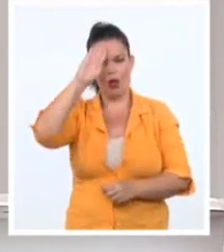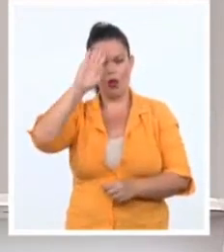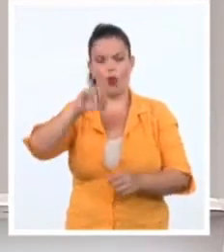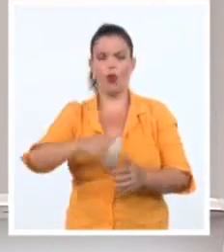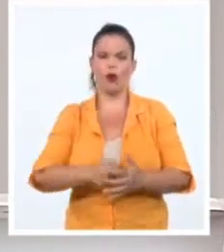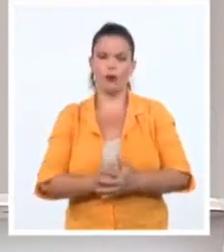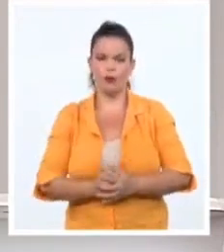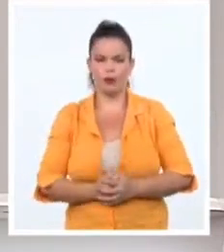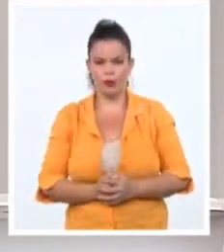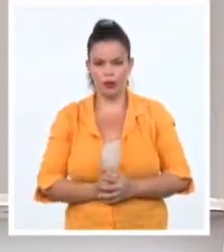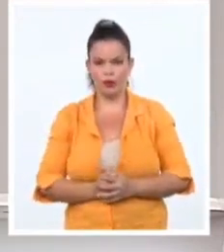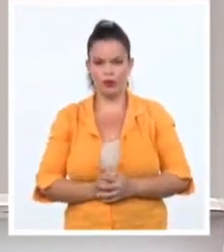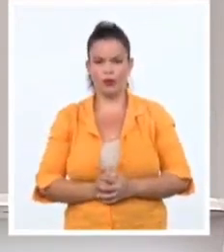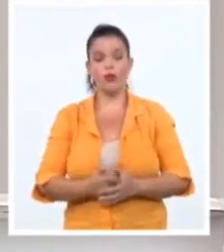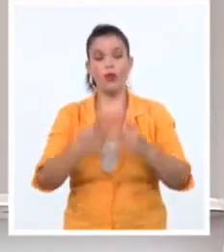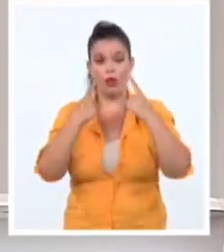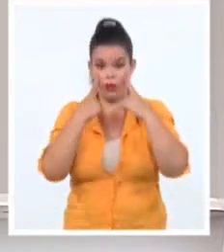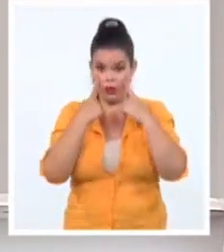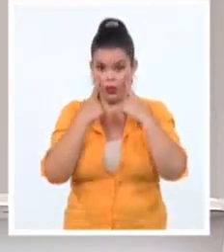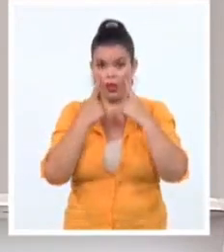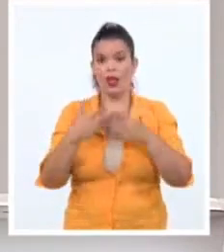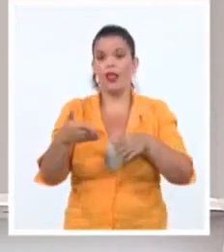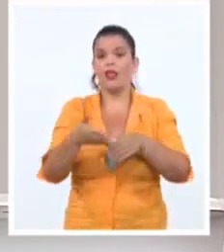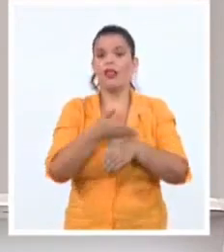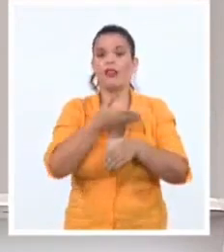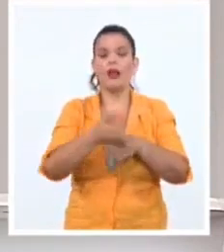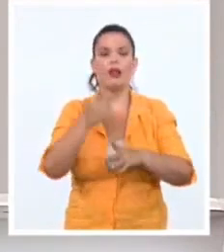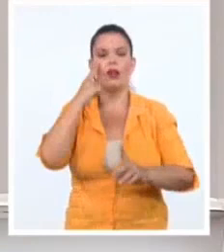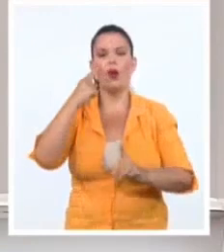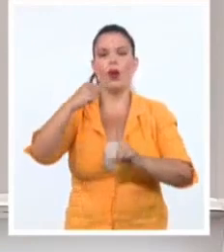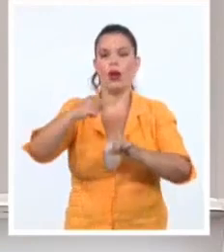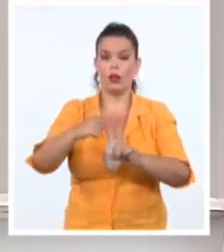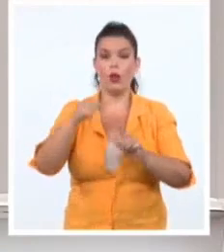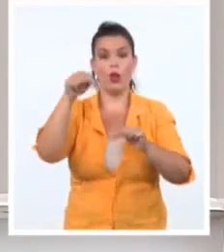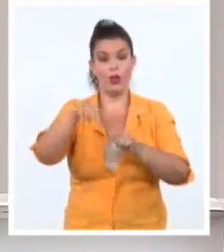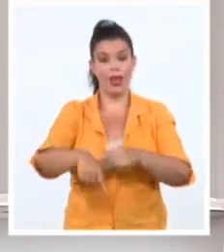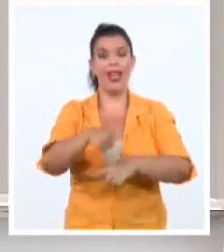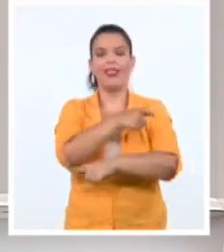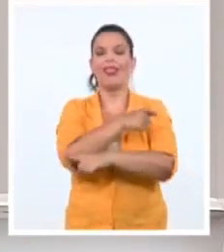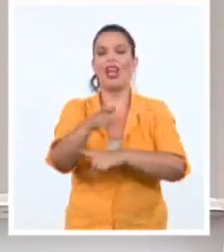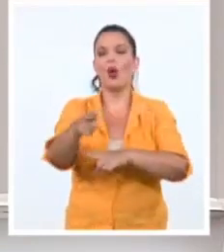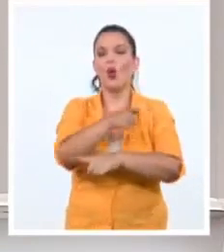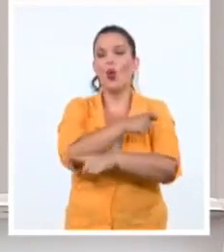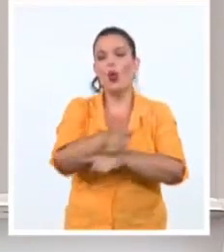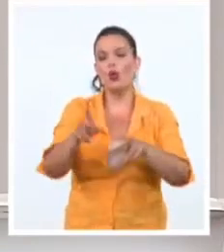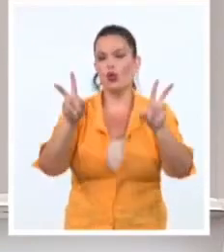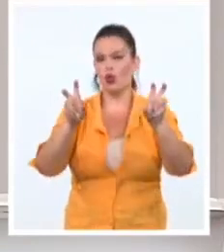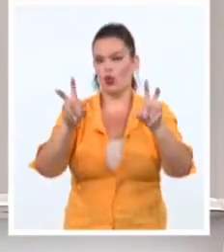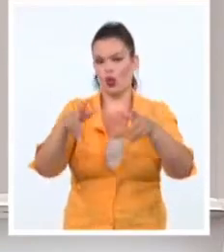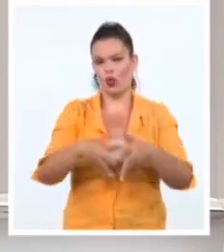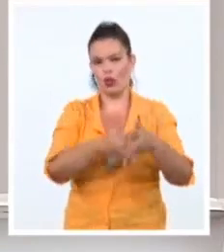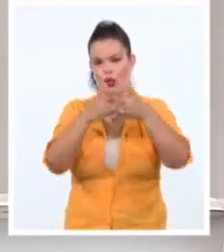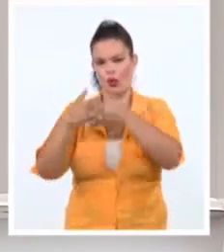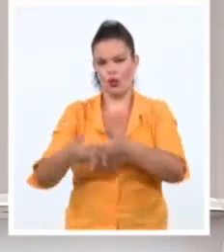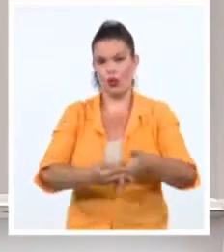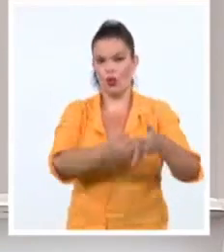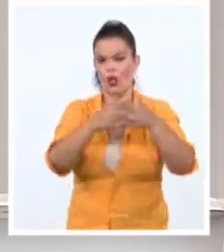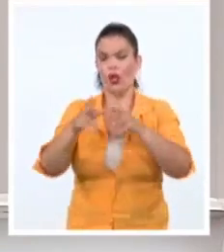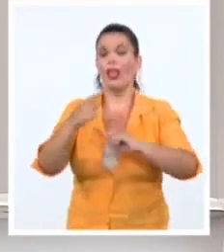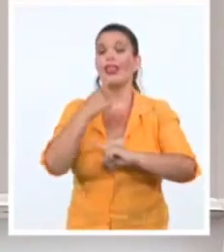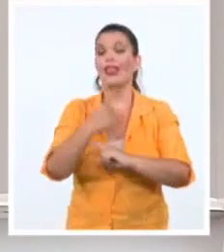Torcuato de Itela. Fíjense cuáles eran los objetivos de este curso. Dar continuidad